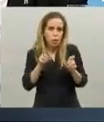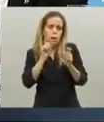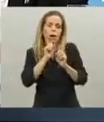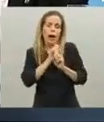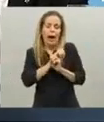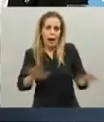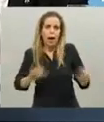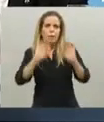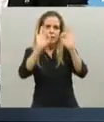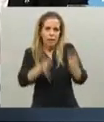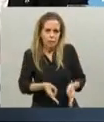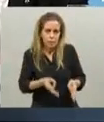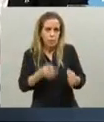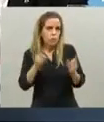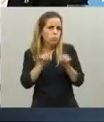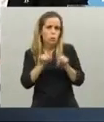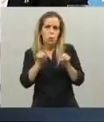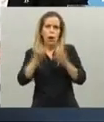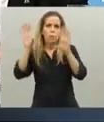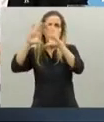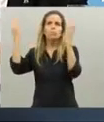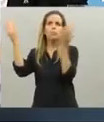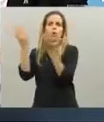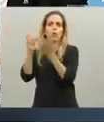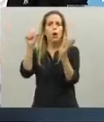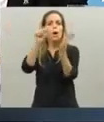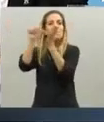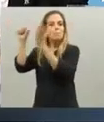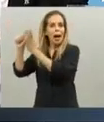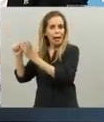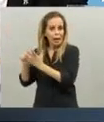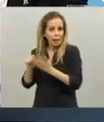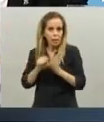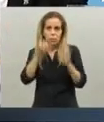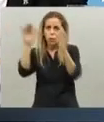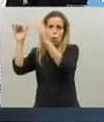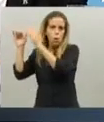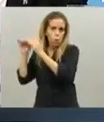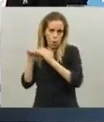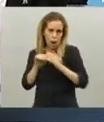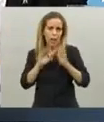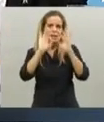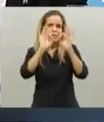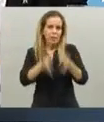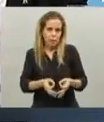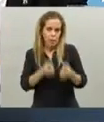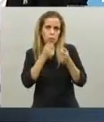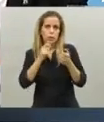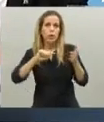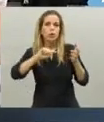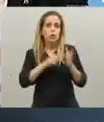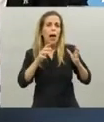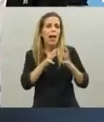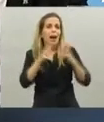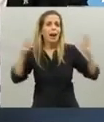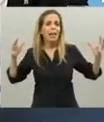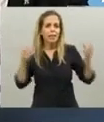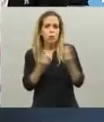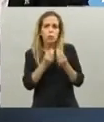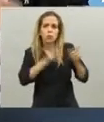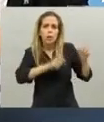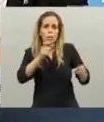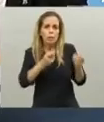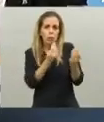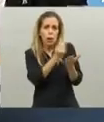metropolitanas, se ve que en algún momento la densidad de las ciudades genera el aumento de los casos y ese aumento llegó, ya hoy es una